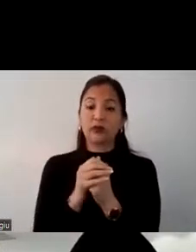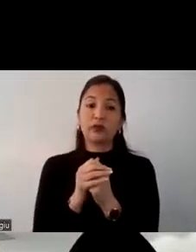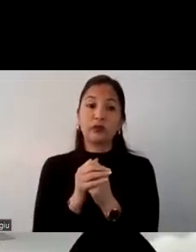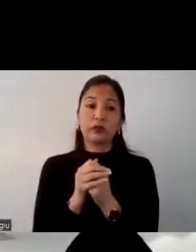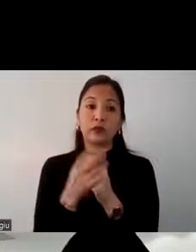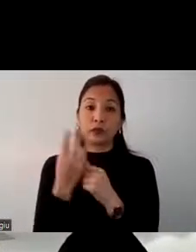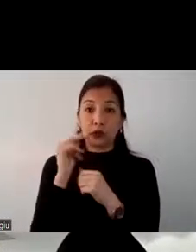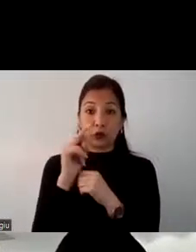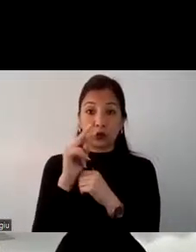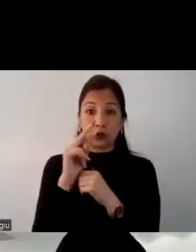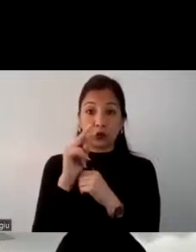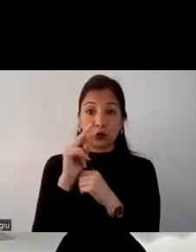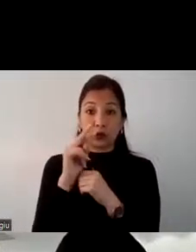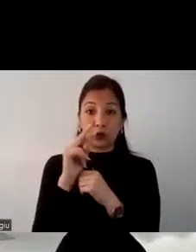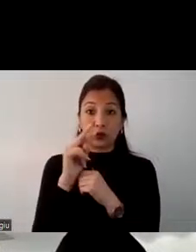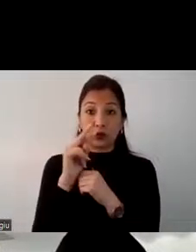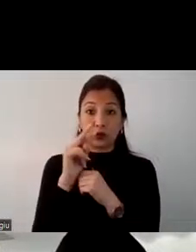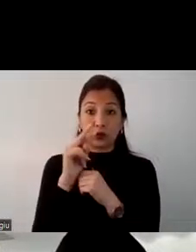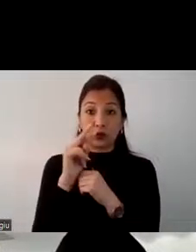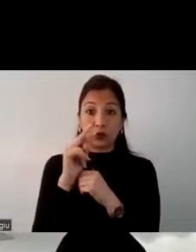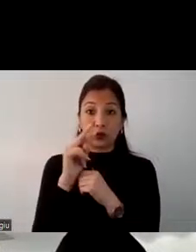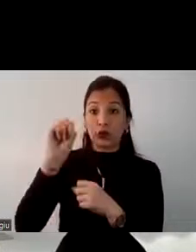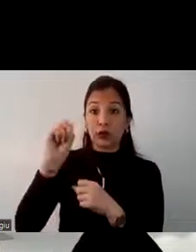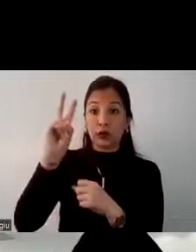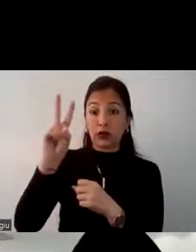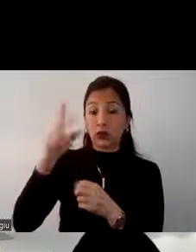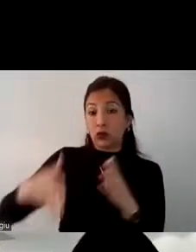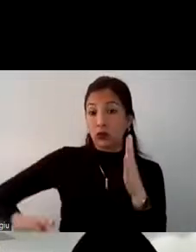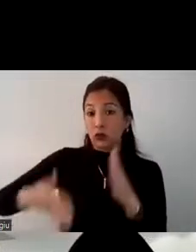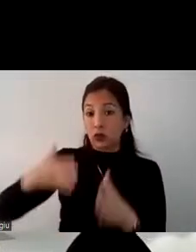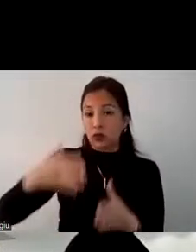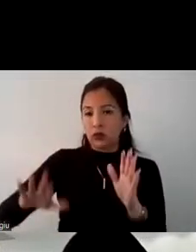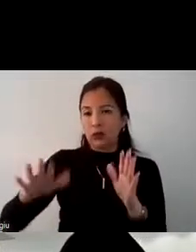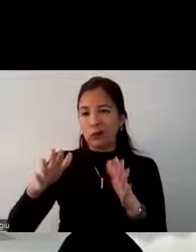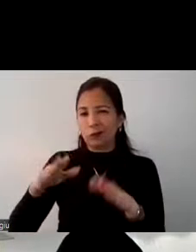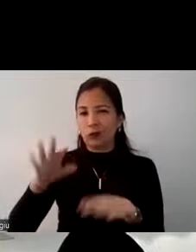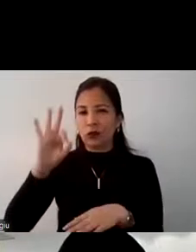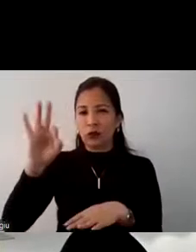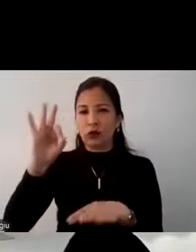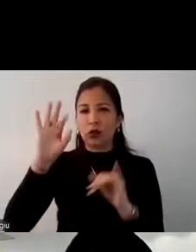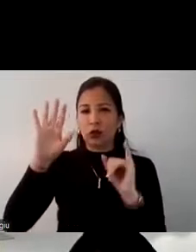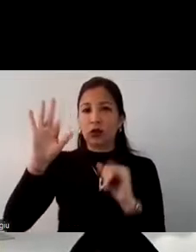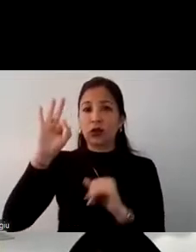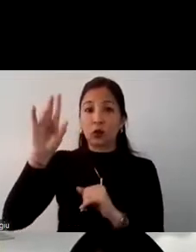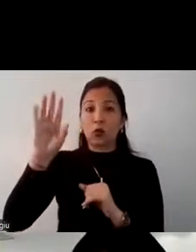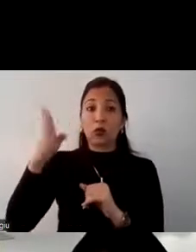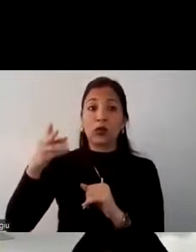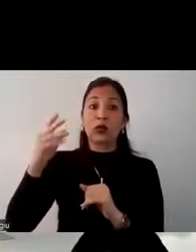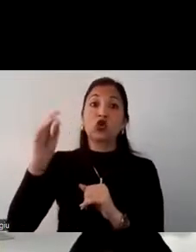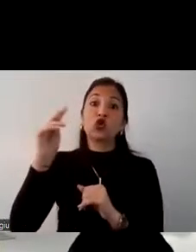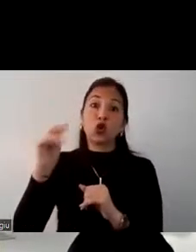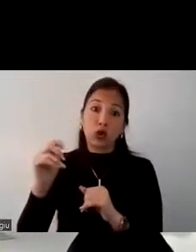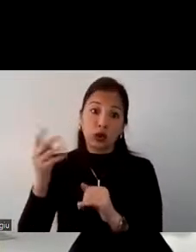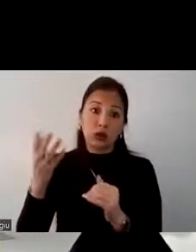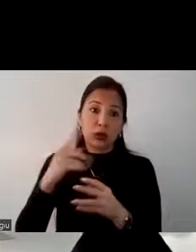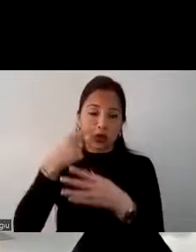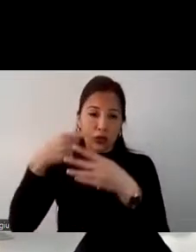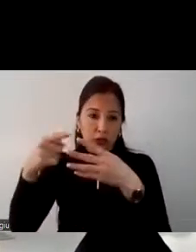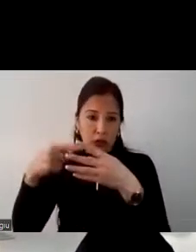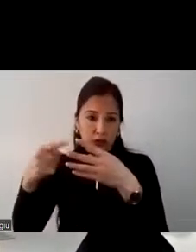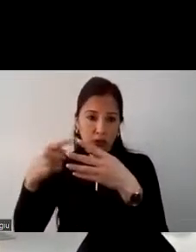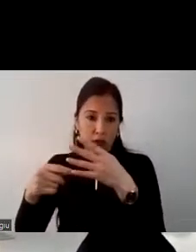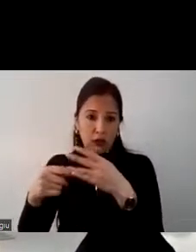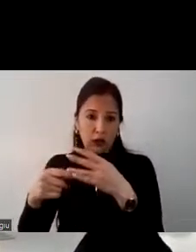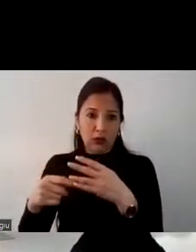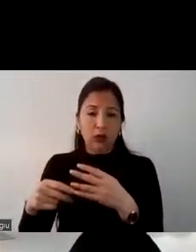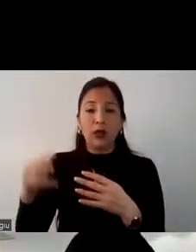podemos ver que para el año 2022 tenemos en promedio 319 soles también lo pueden ver distribuido por lo que es